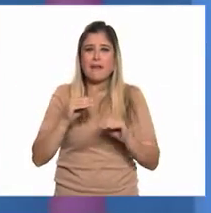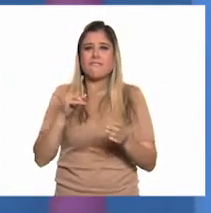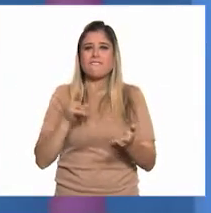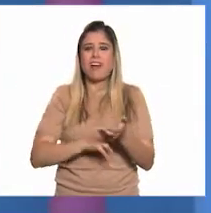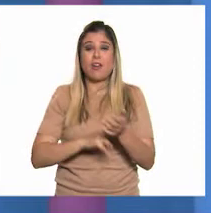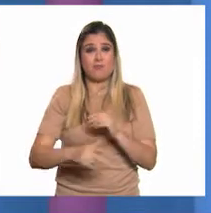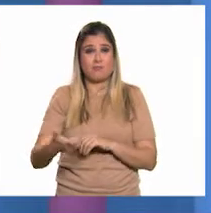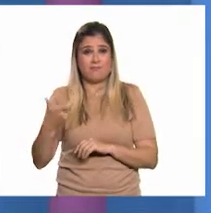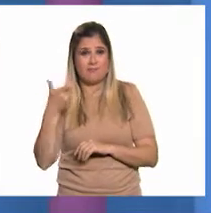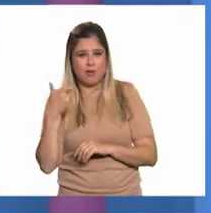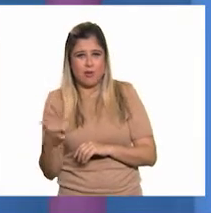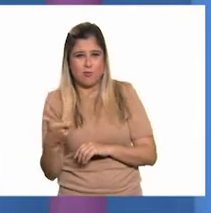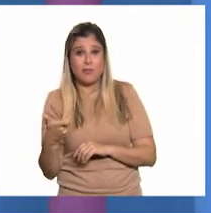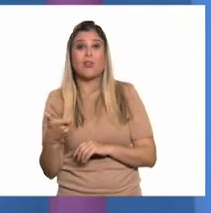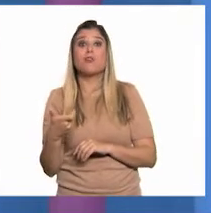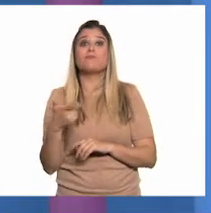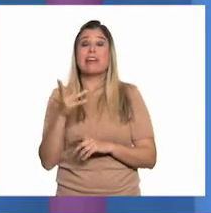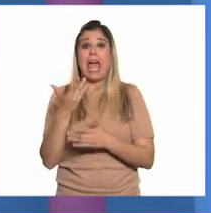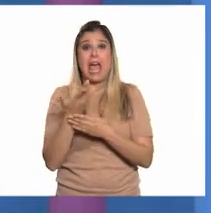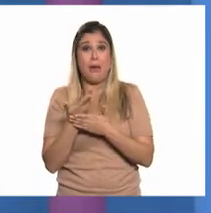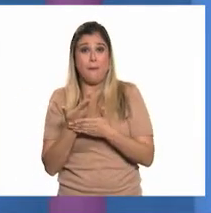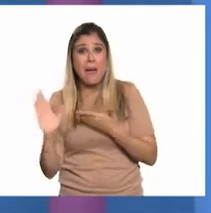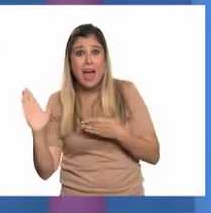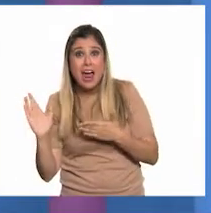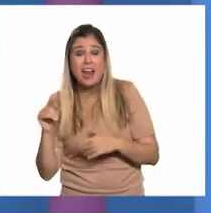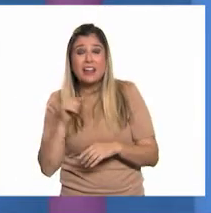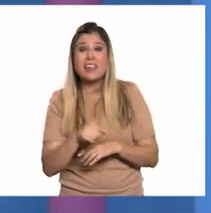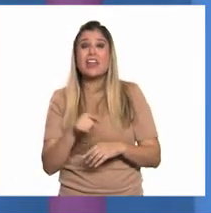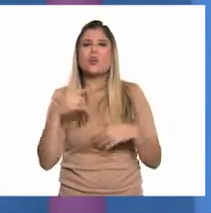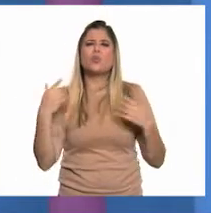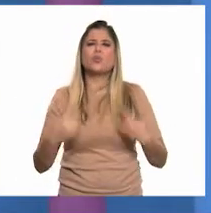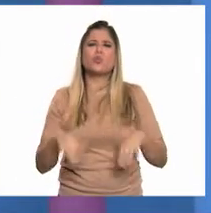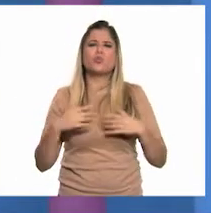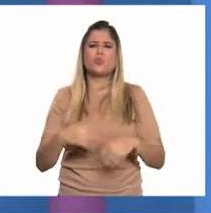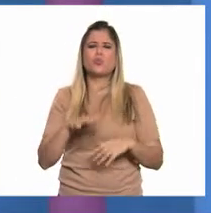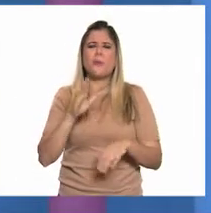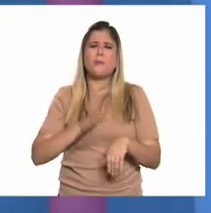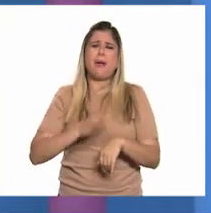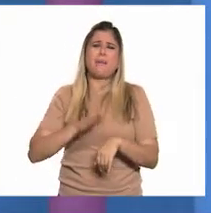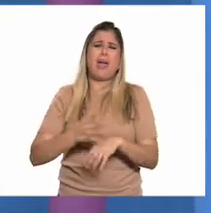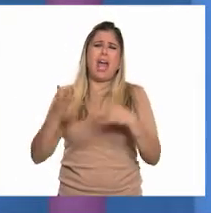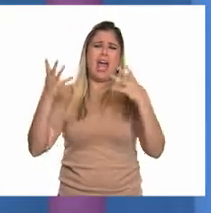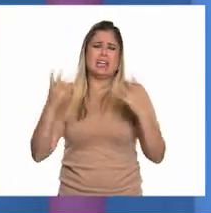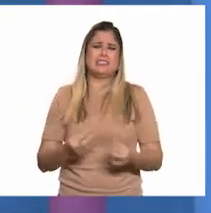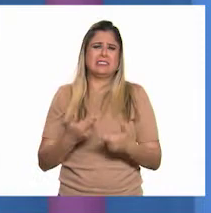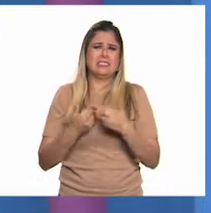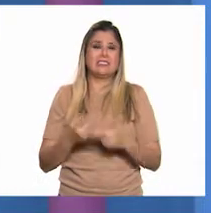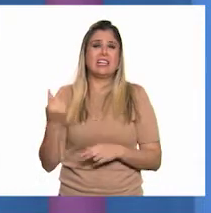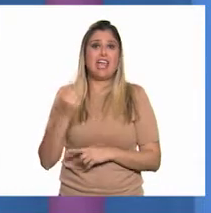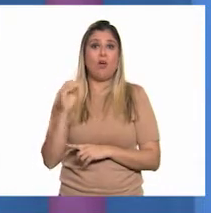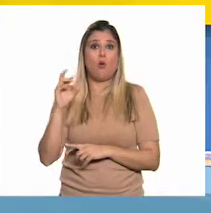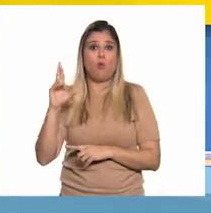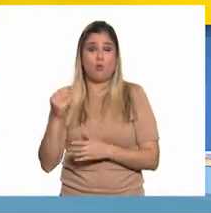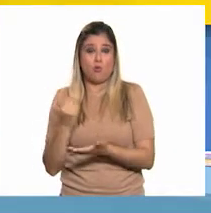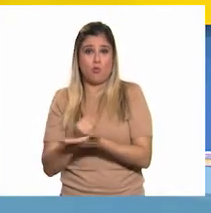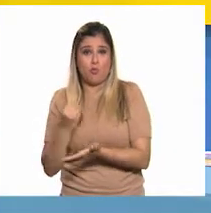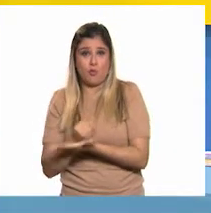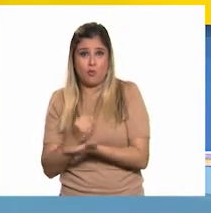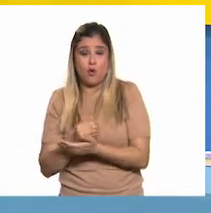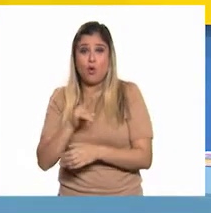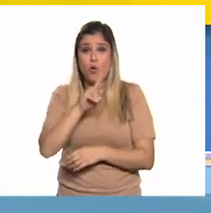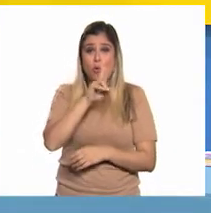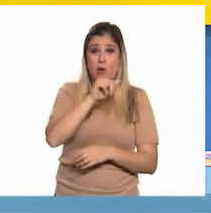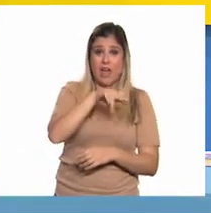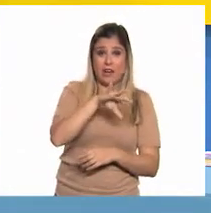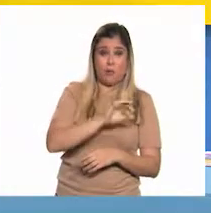económico. Además, es 500 veces más abundante que el oro. Para que el uranio